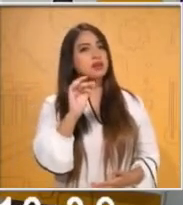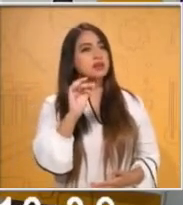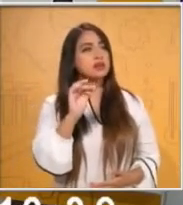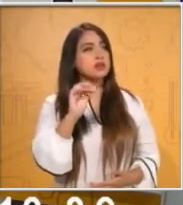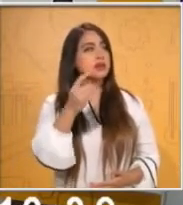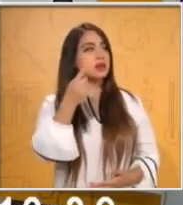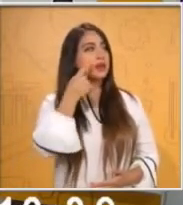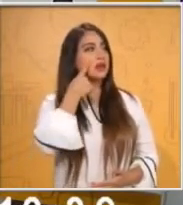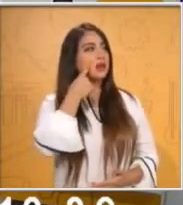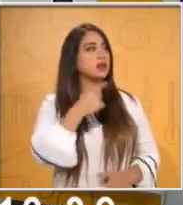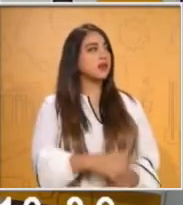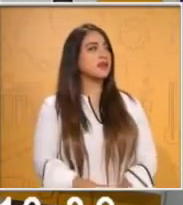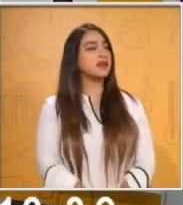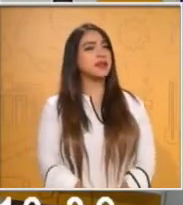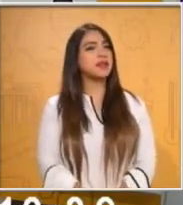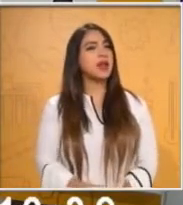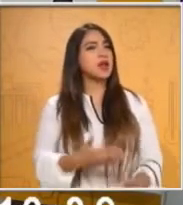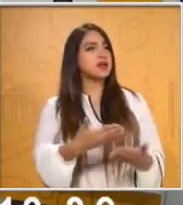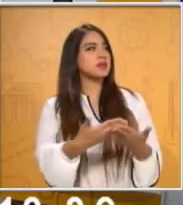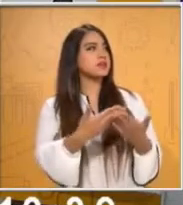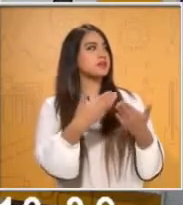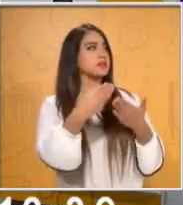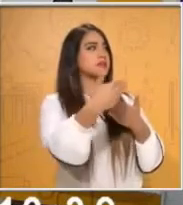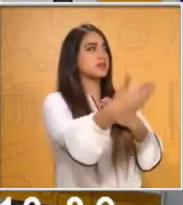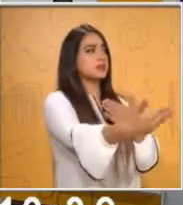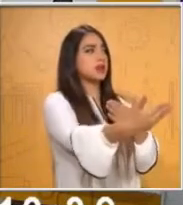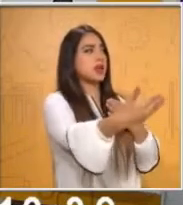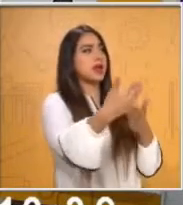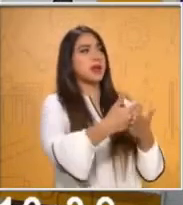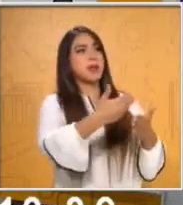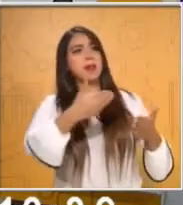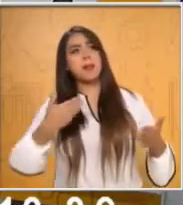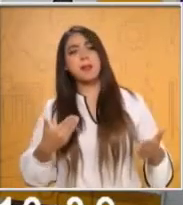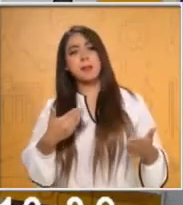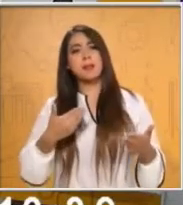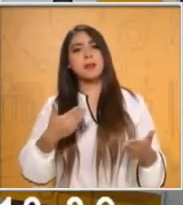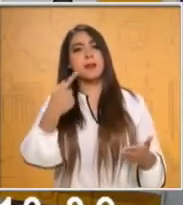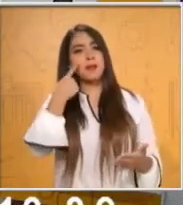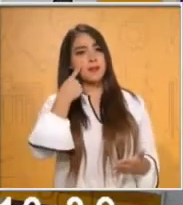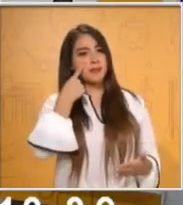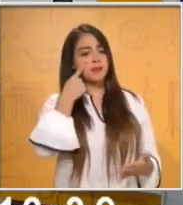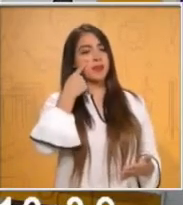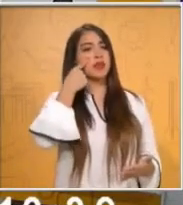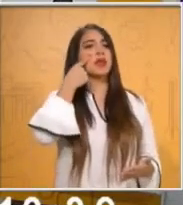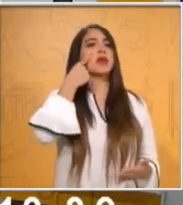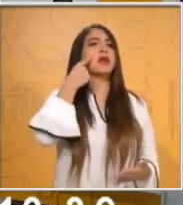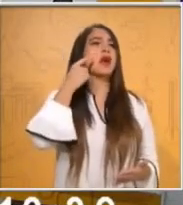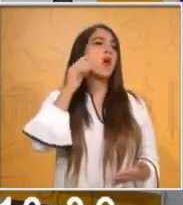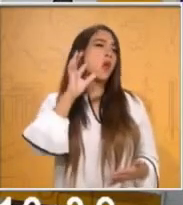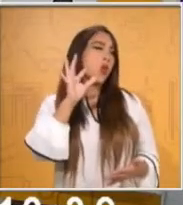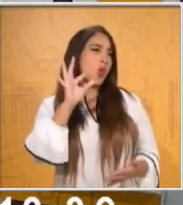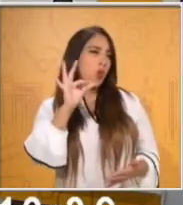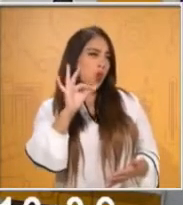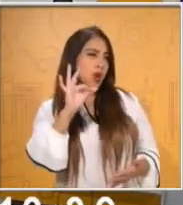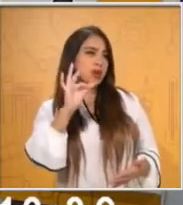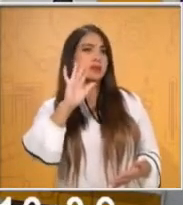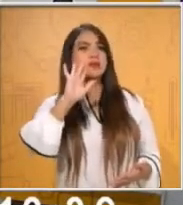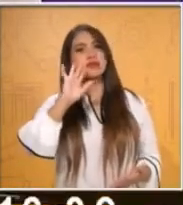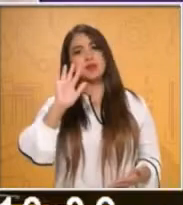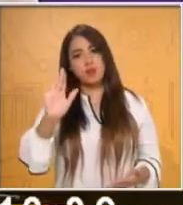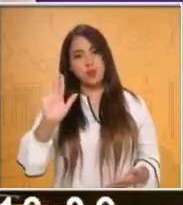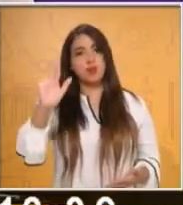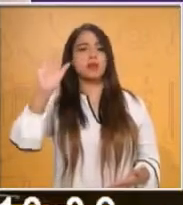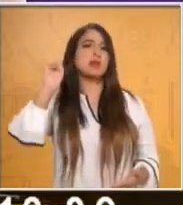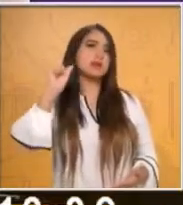ascendentes o descendentes. Ascendentes. Así. Entonces, sería 60. Muy bien, maestro. Muchas gracias por su ayuda. Ahora sí,